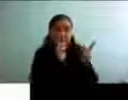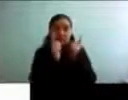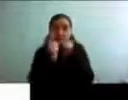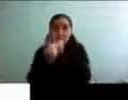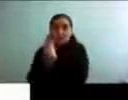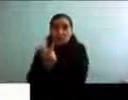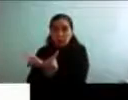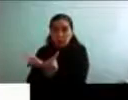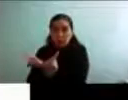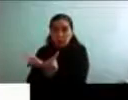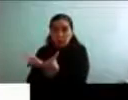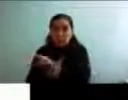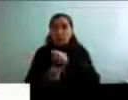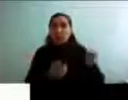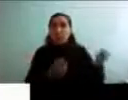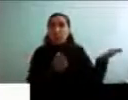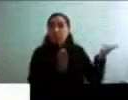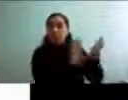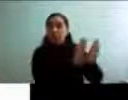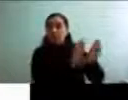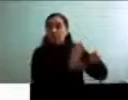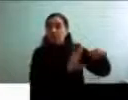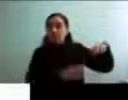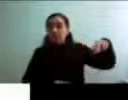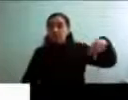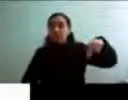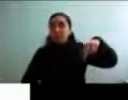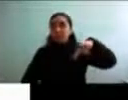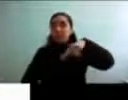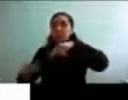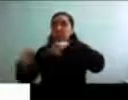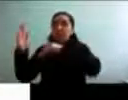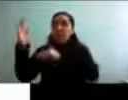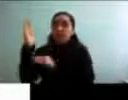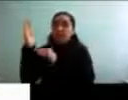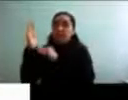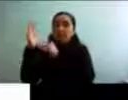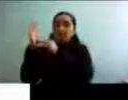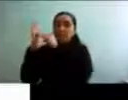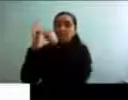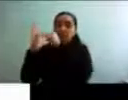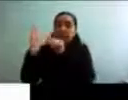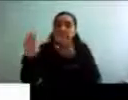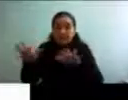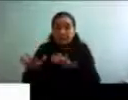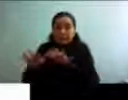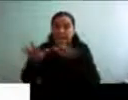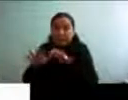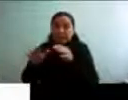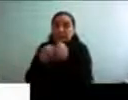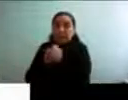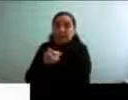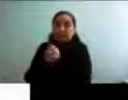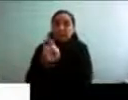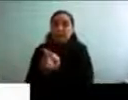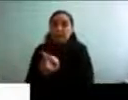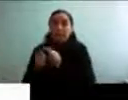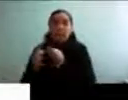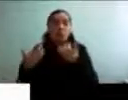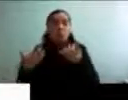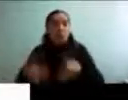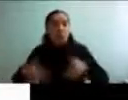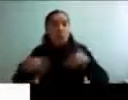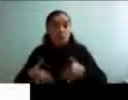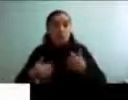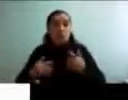Salir caminando, cerrar la puerta y instalarte y tratar de adaptarte a un departamento es un tremendo